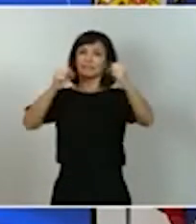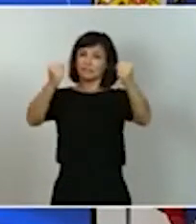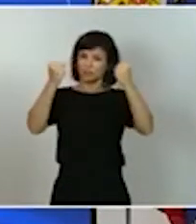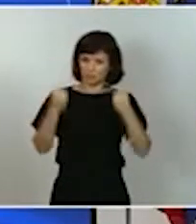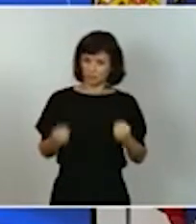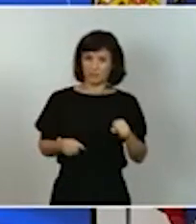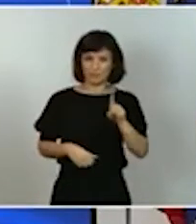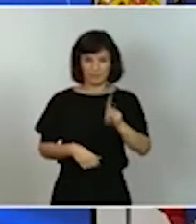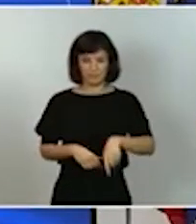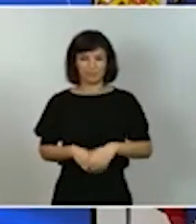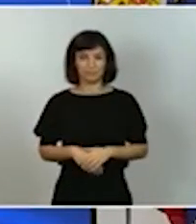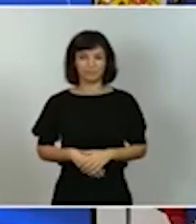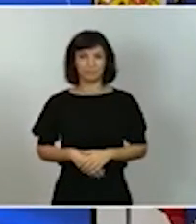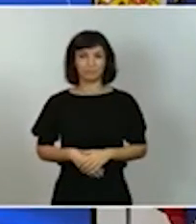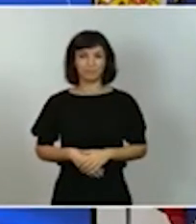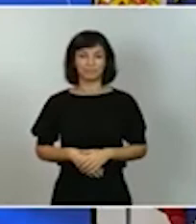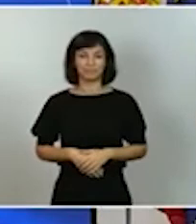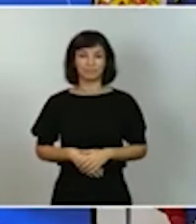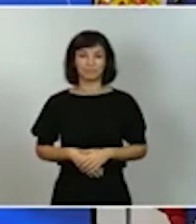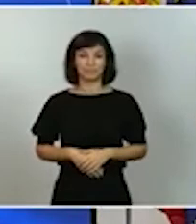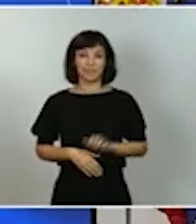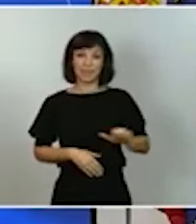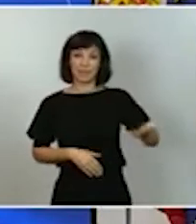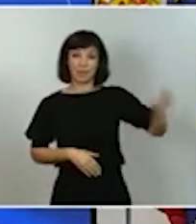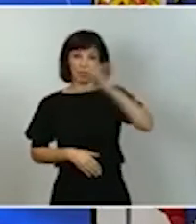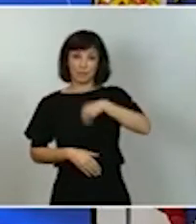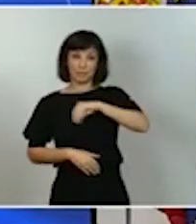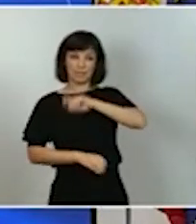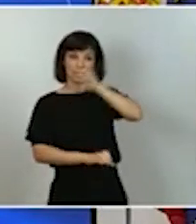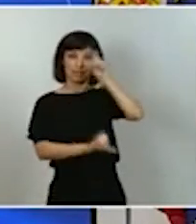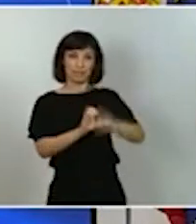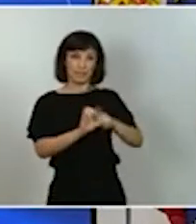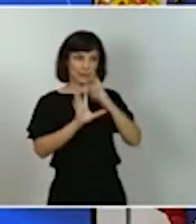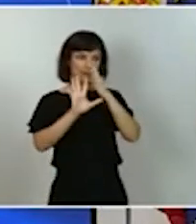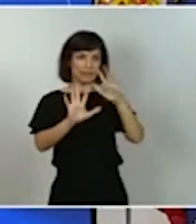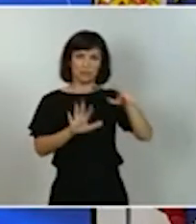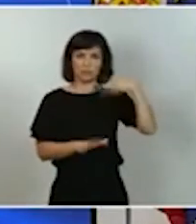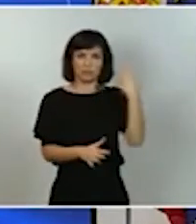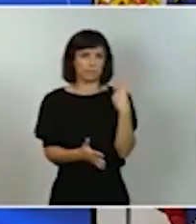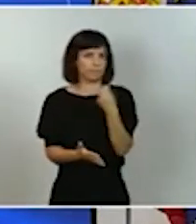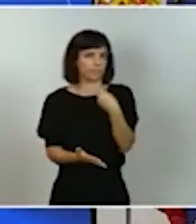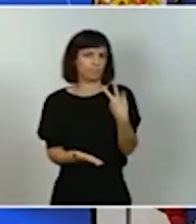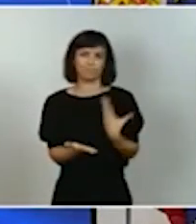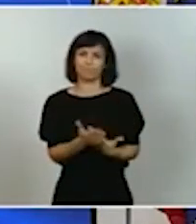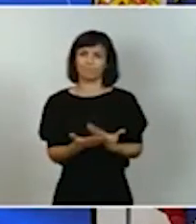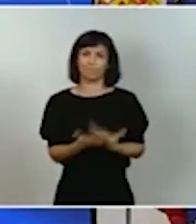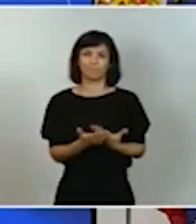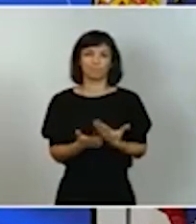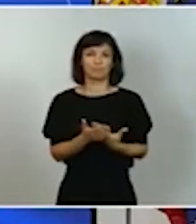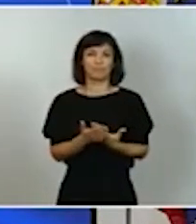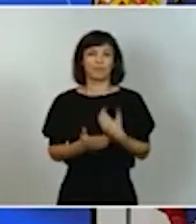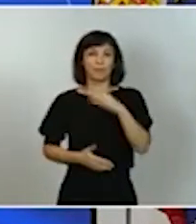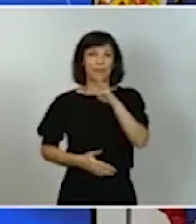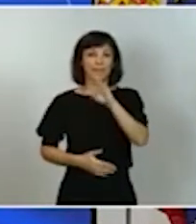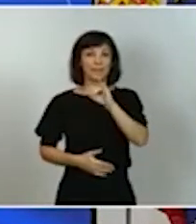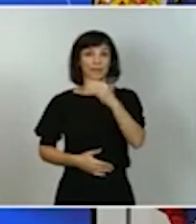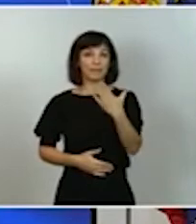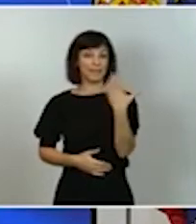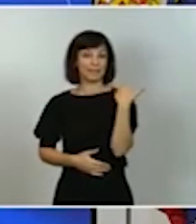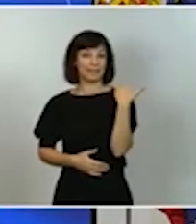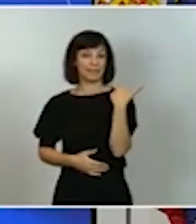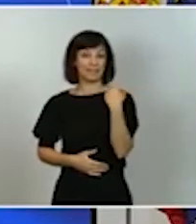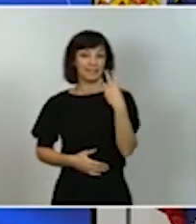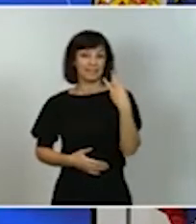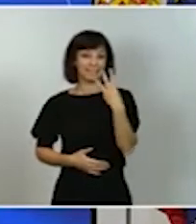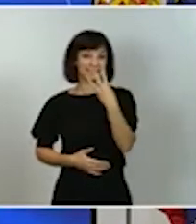Diez años después de nuestra incorporación a Europa, los resultados son palmarios, están ahí. El PIB per cápita pasó de 13.300 euros